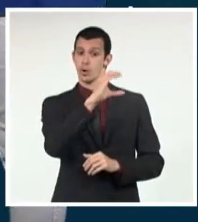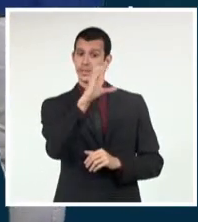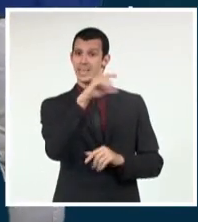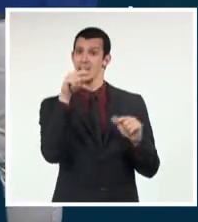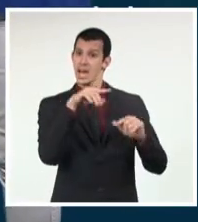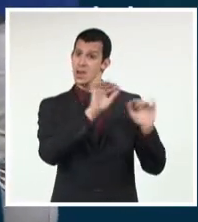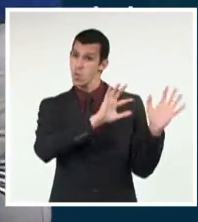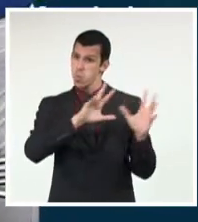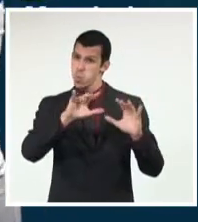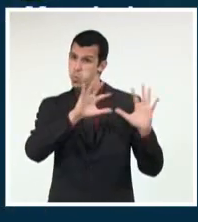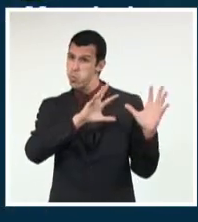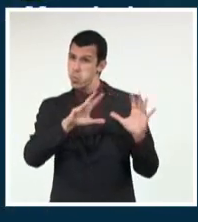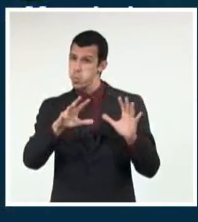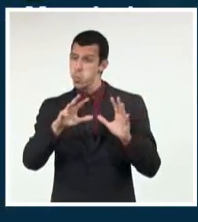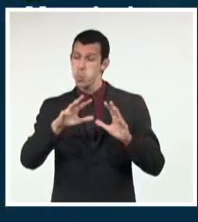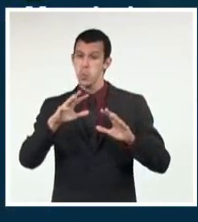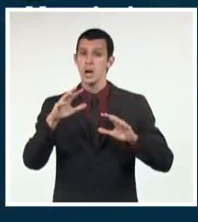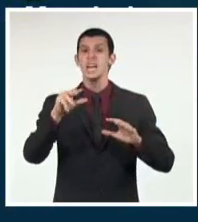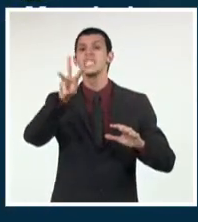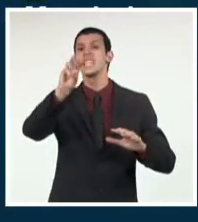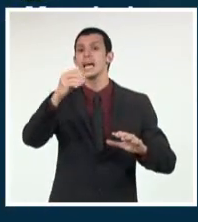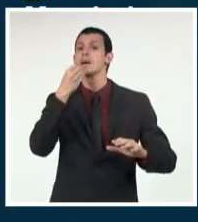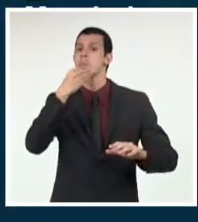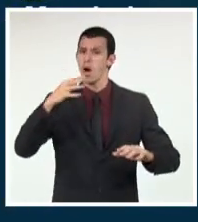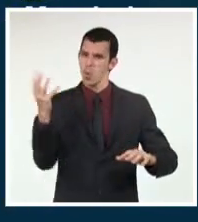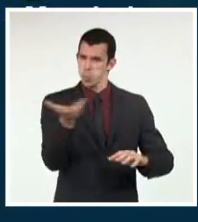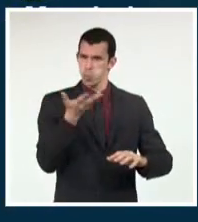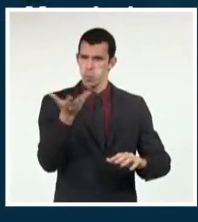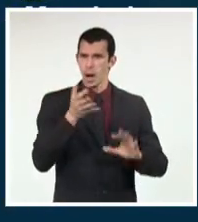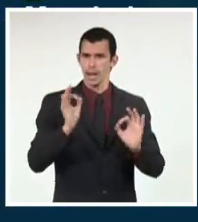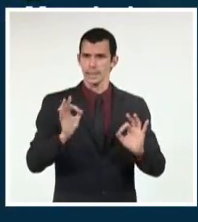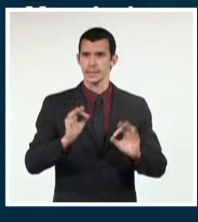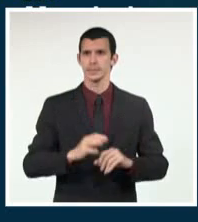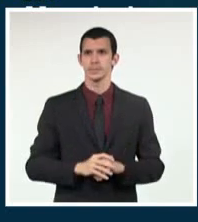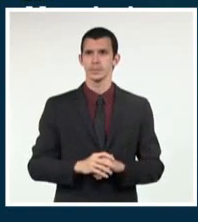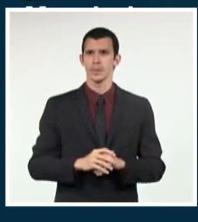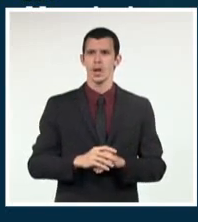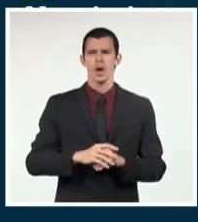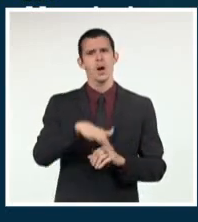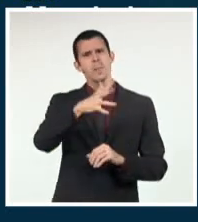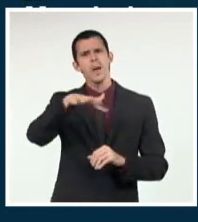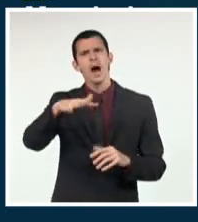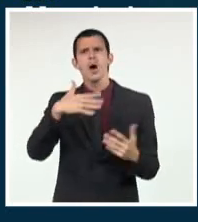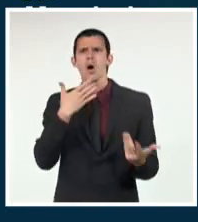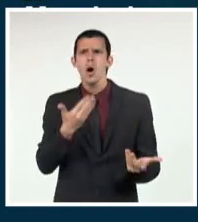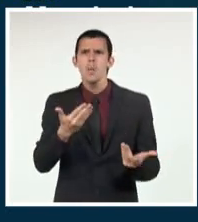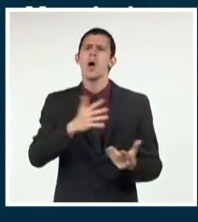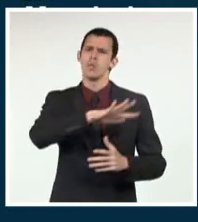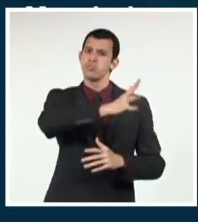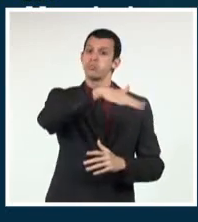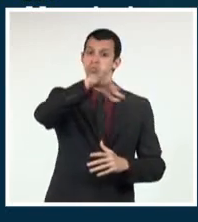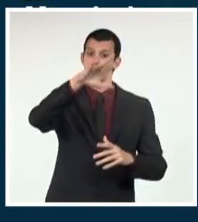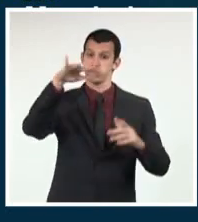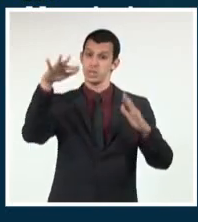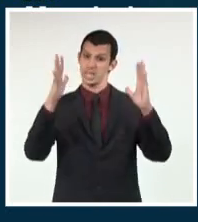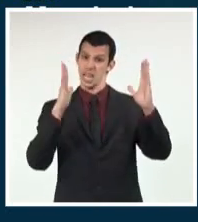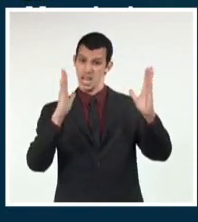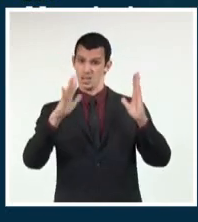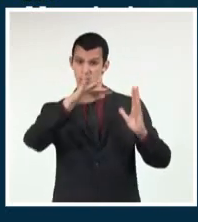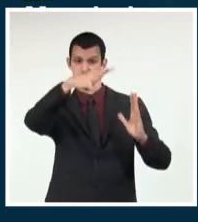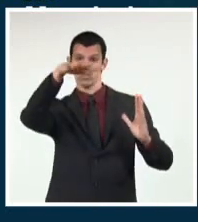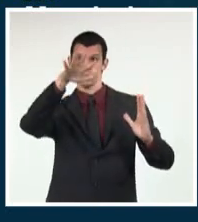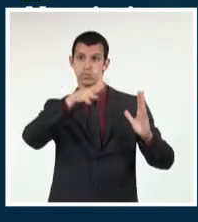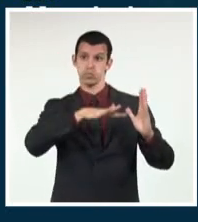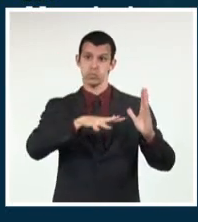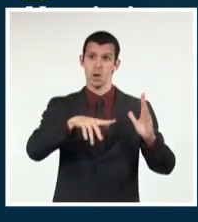zonas de la costa norte. Habrá oleaje en todo el litoral norte que llegará a marejadas en la costa norte oriental, así como se incrementará